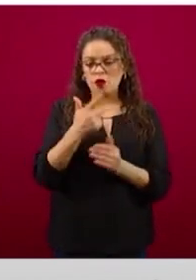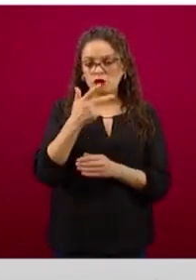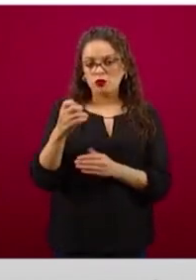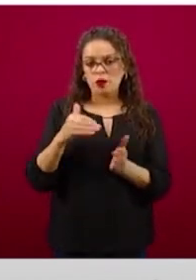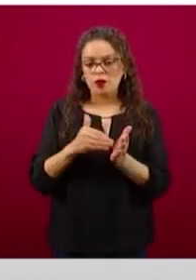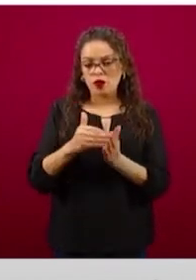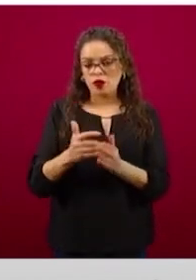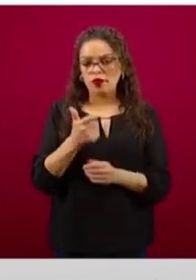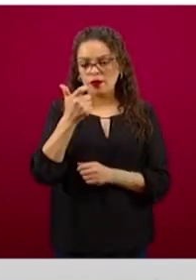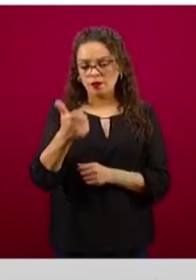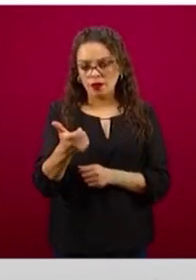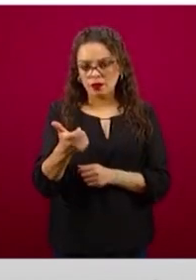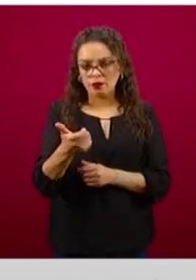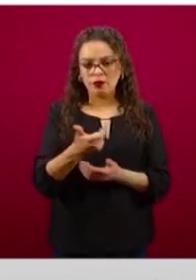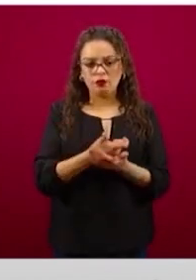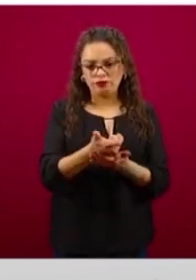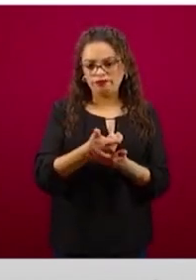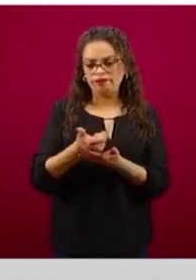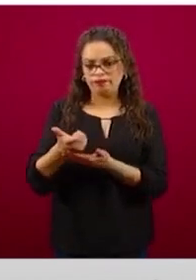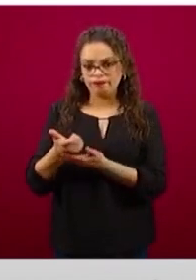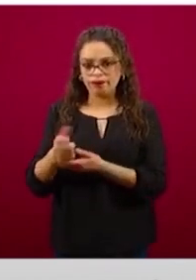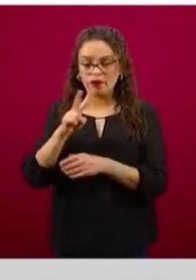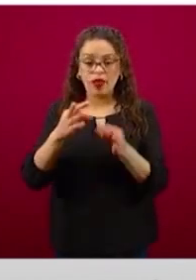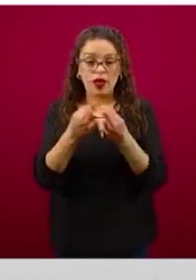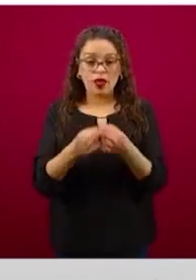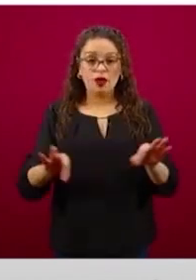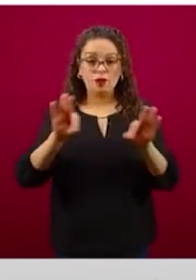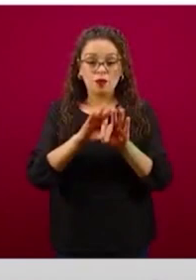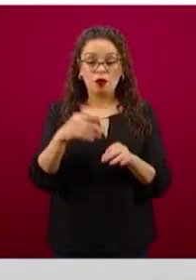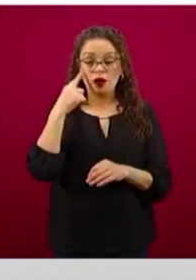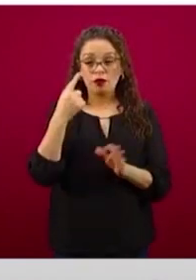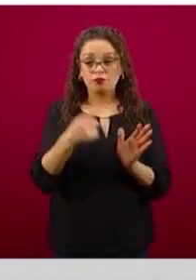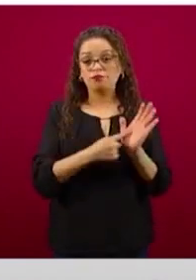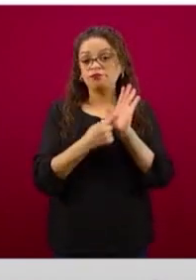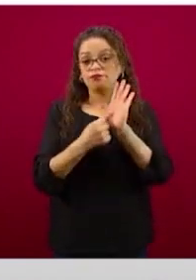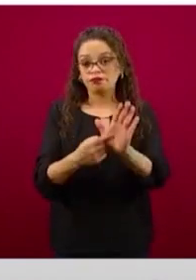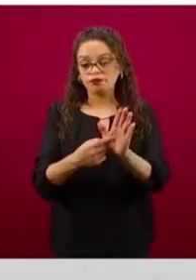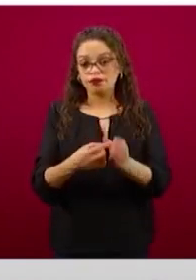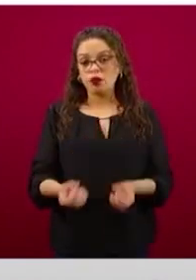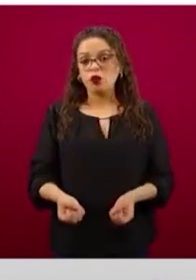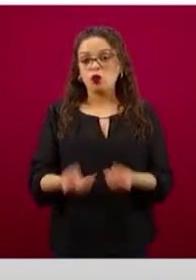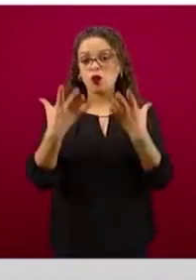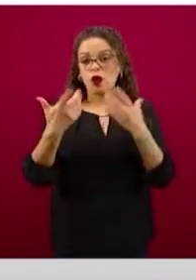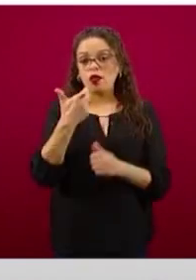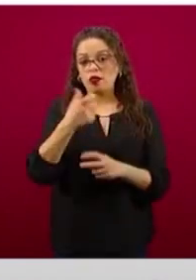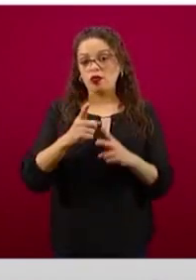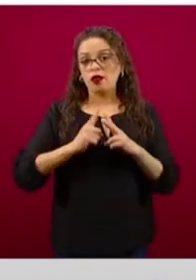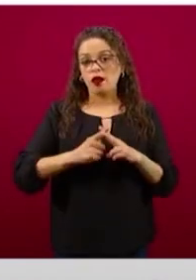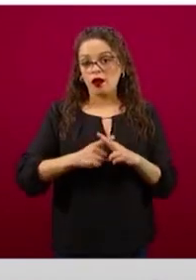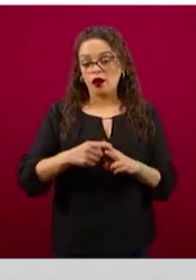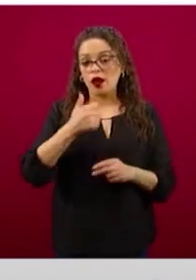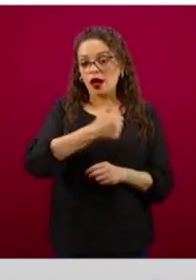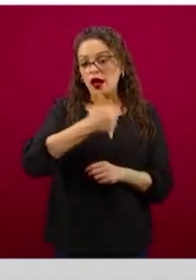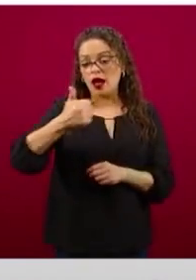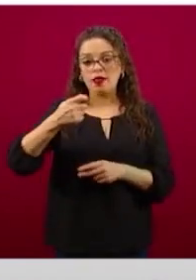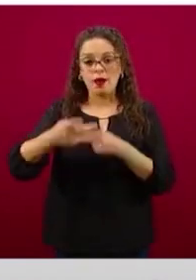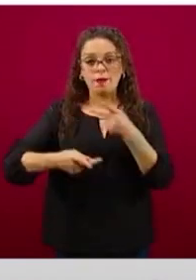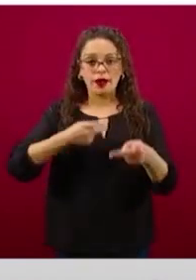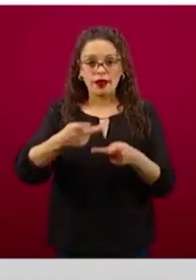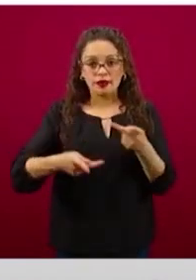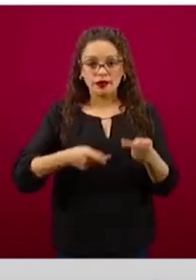es importante ver la cantidad del monto que significa cada uno de los préstamos, porque son préstamos que